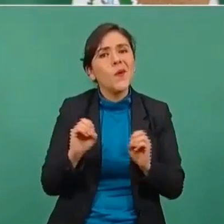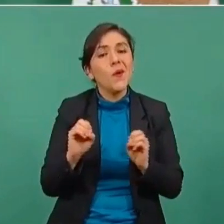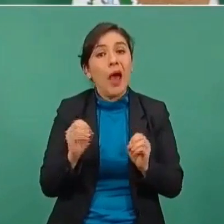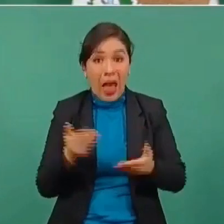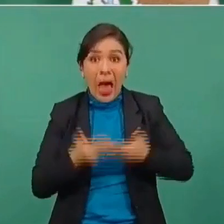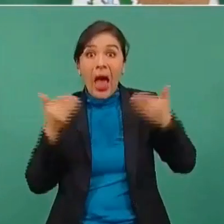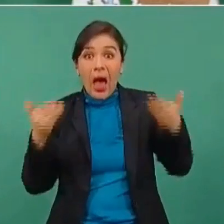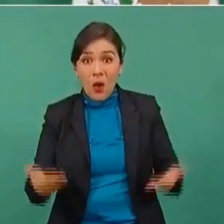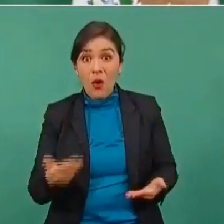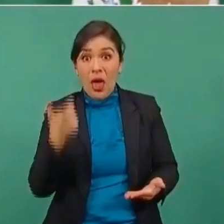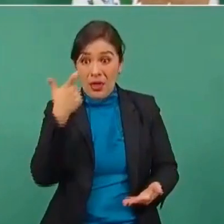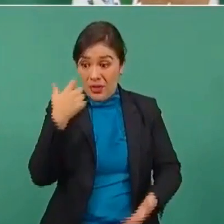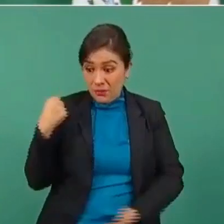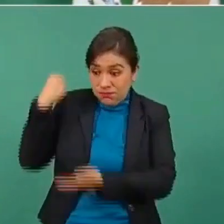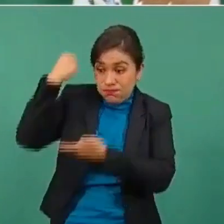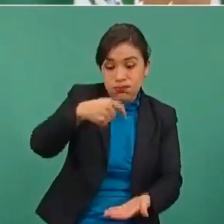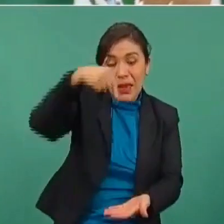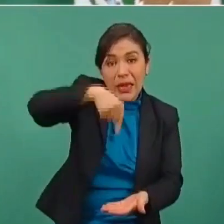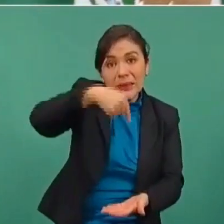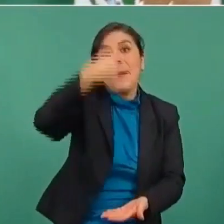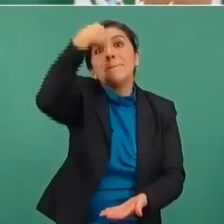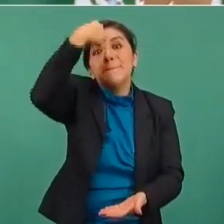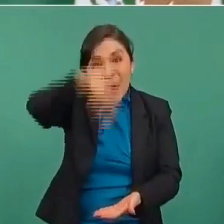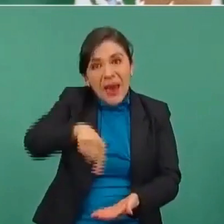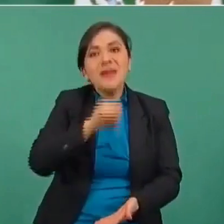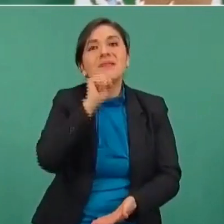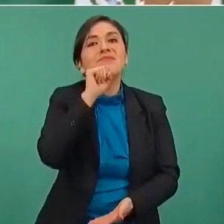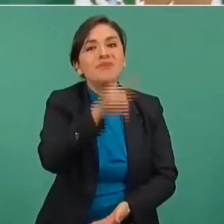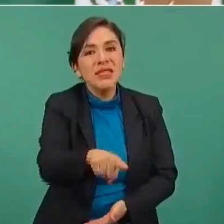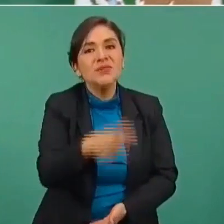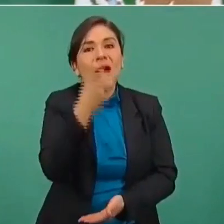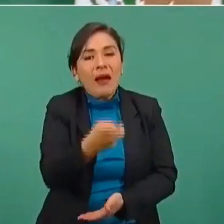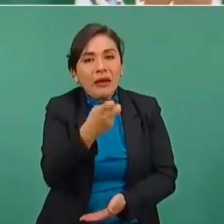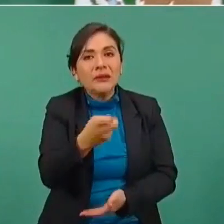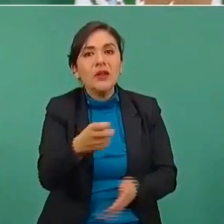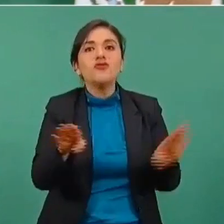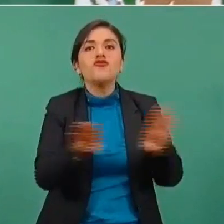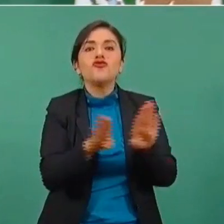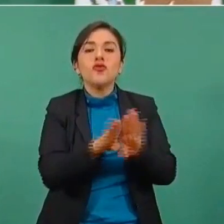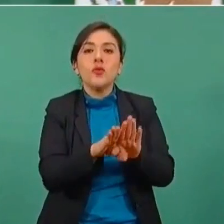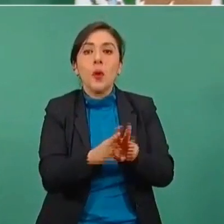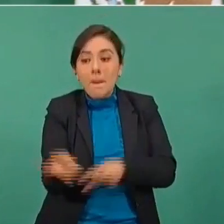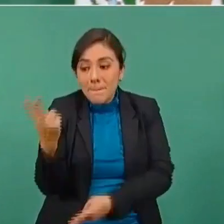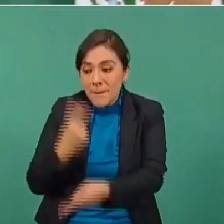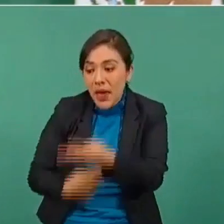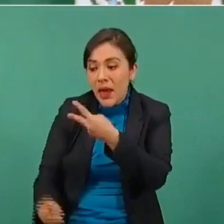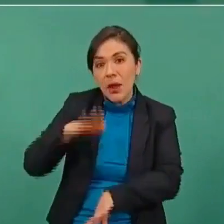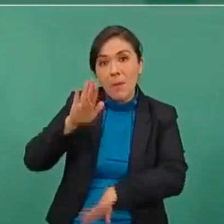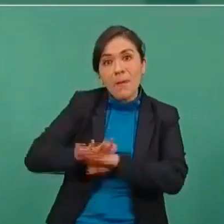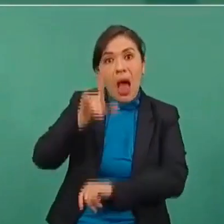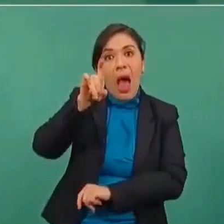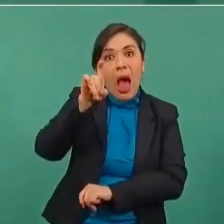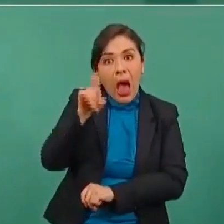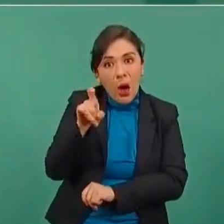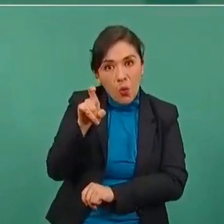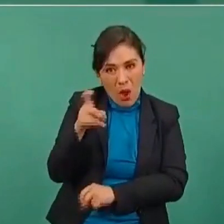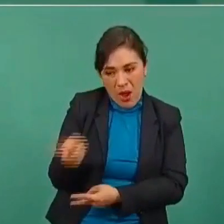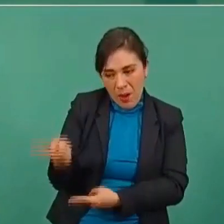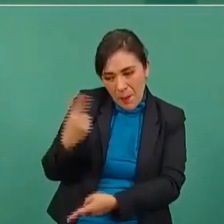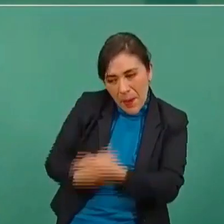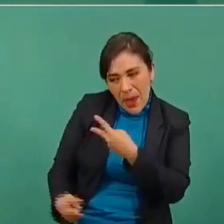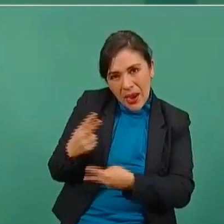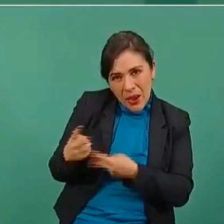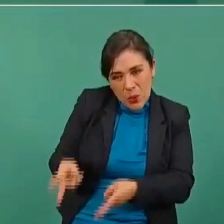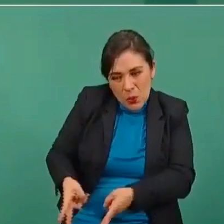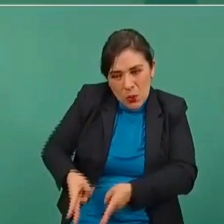vamos a hacer va en ese sentido o no sólo de extraer más agua de obtener